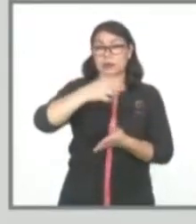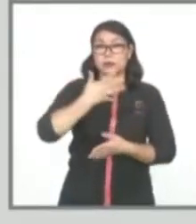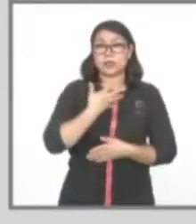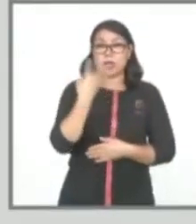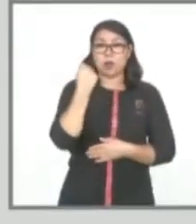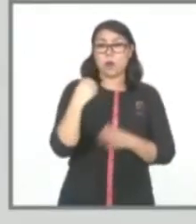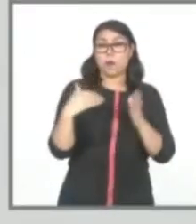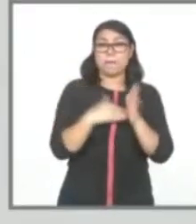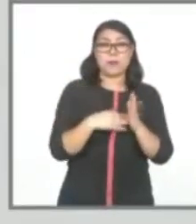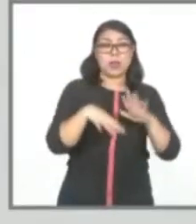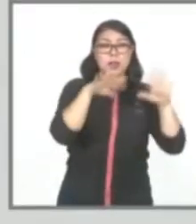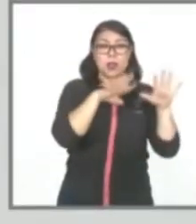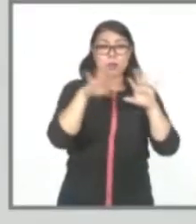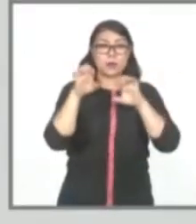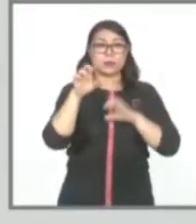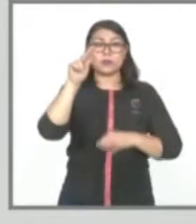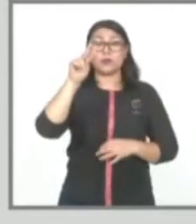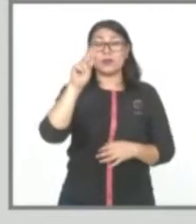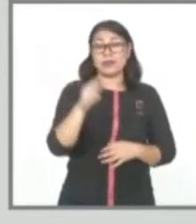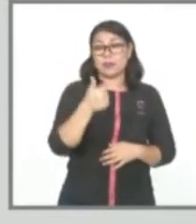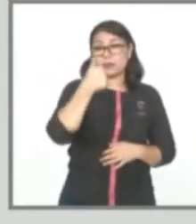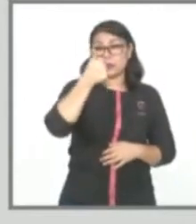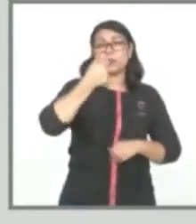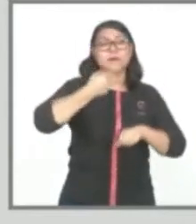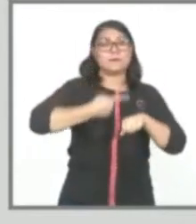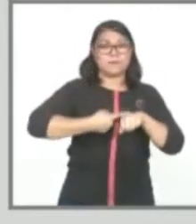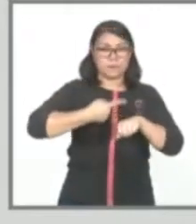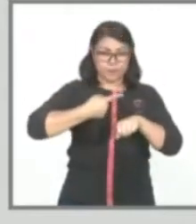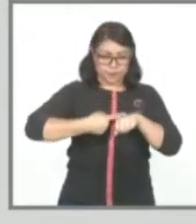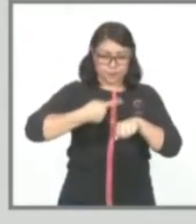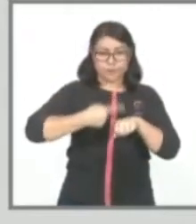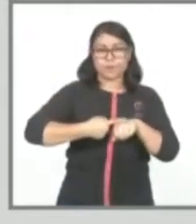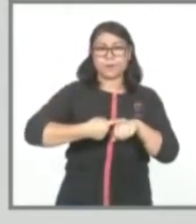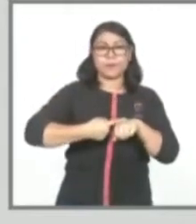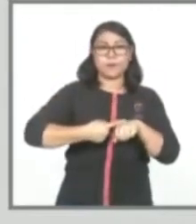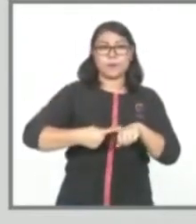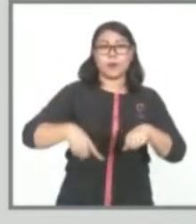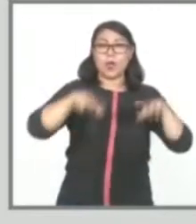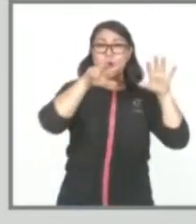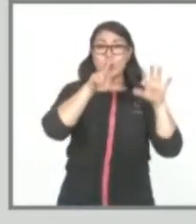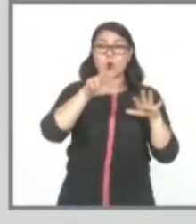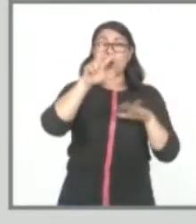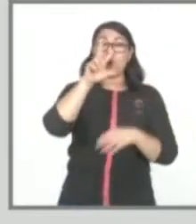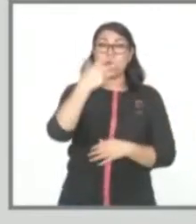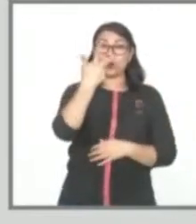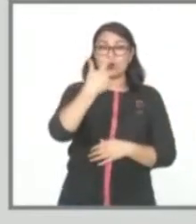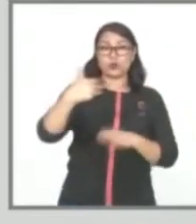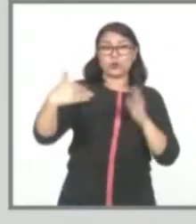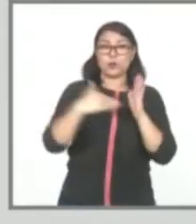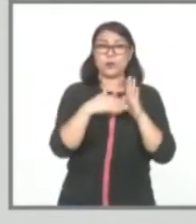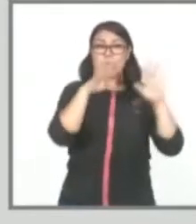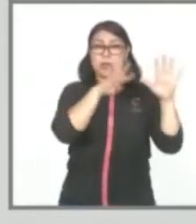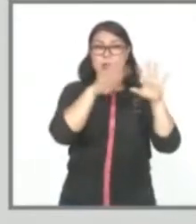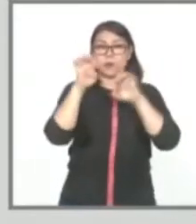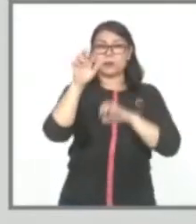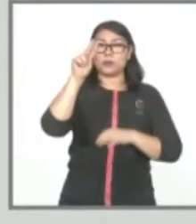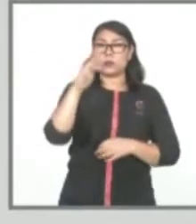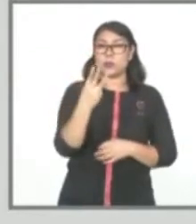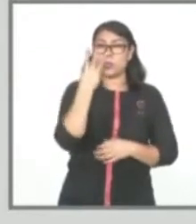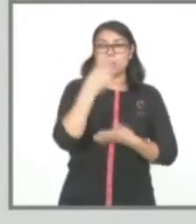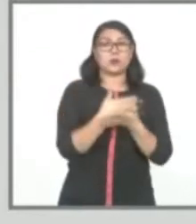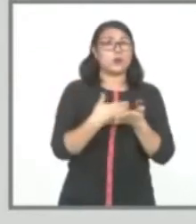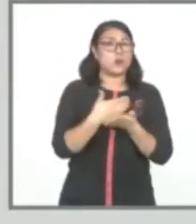9.986 casos confirmados, de los cuales 8.983 se han